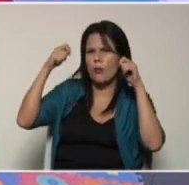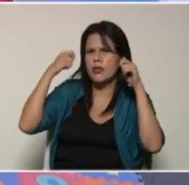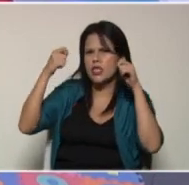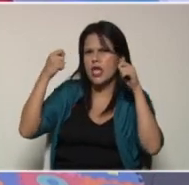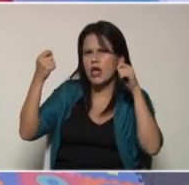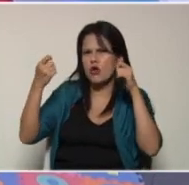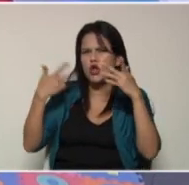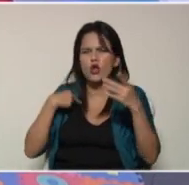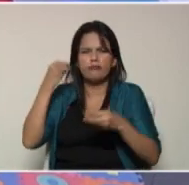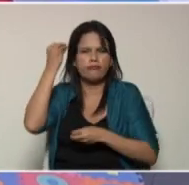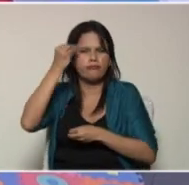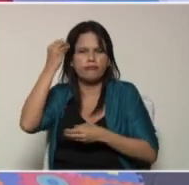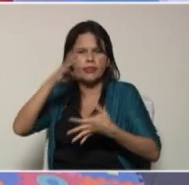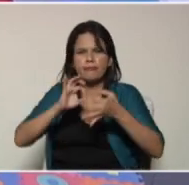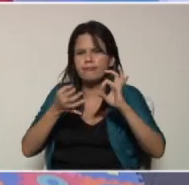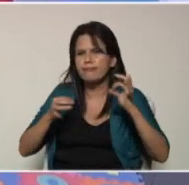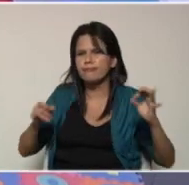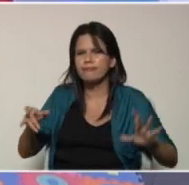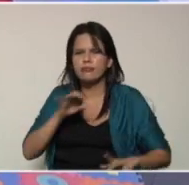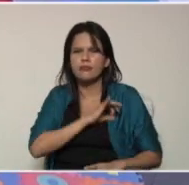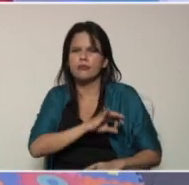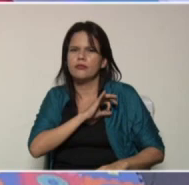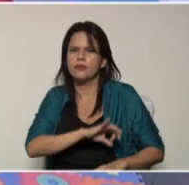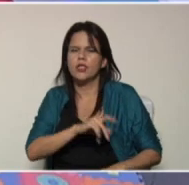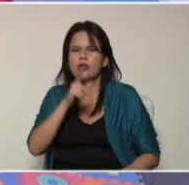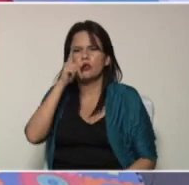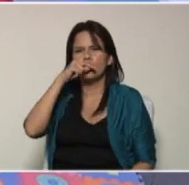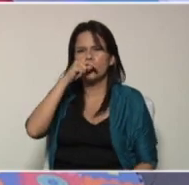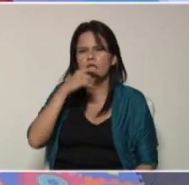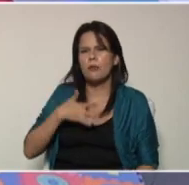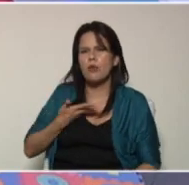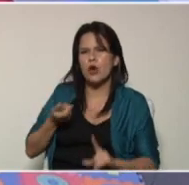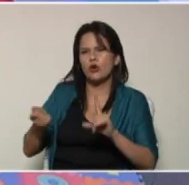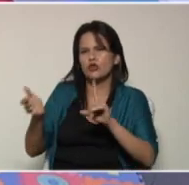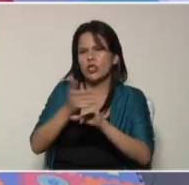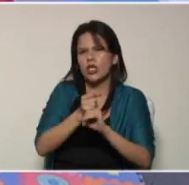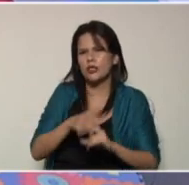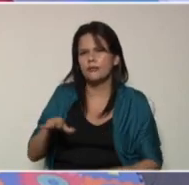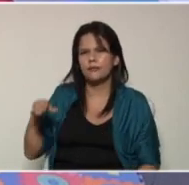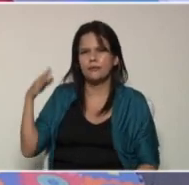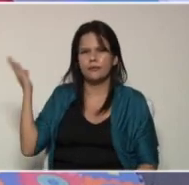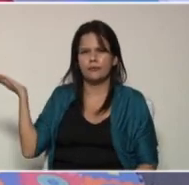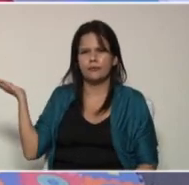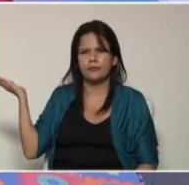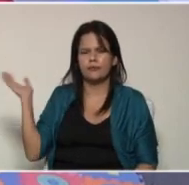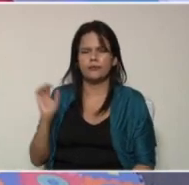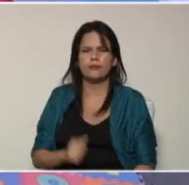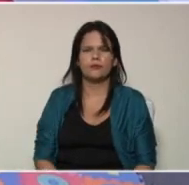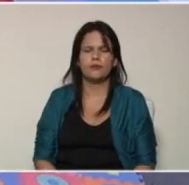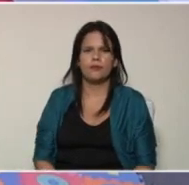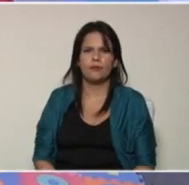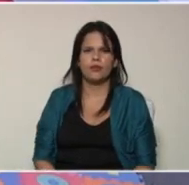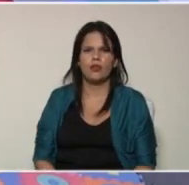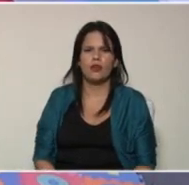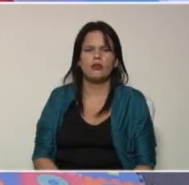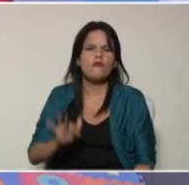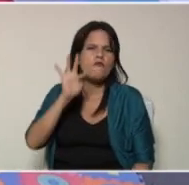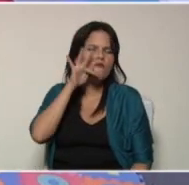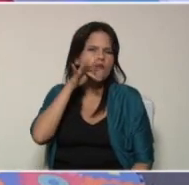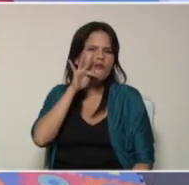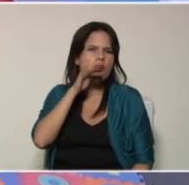videos y comentarios a nuestras redes sociales en Twitter puedes conseguirnos arroba familiaescuela1 y